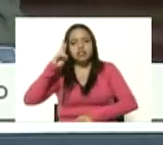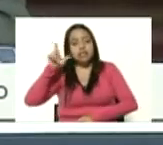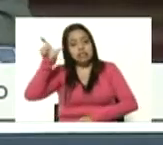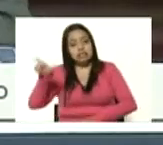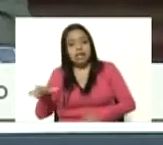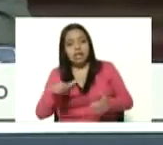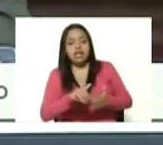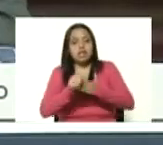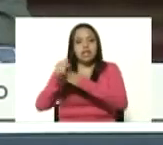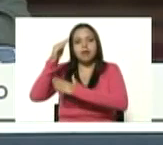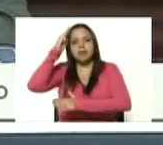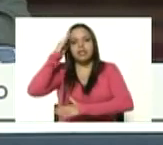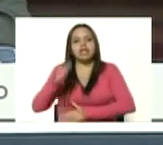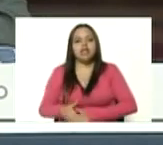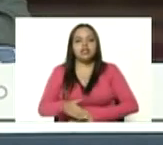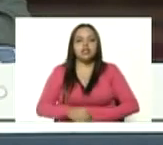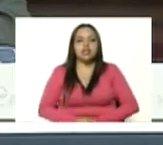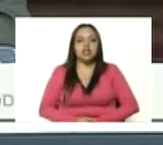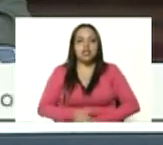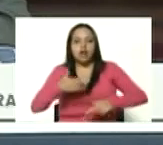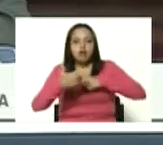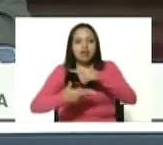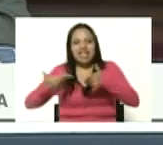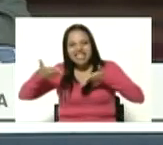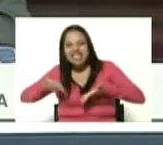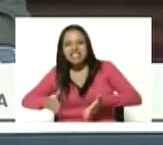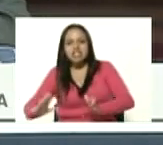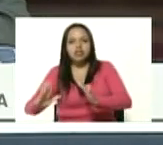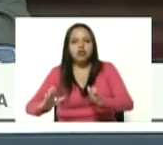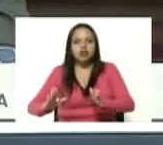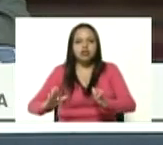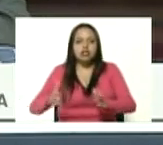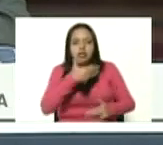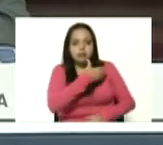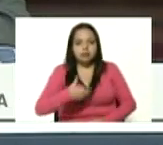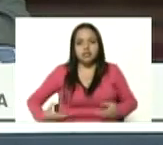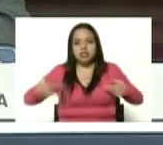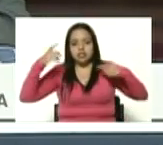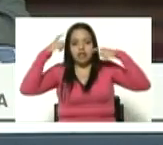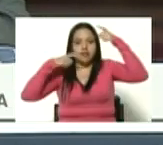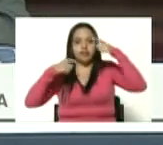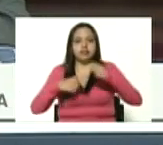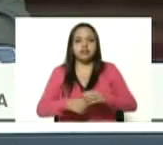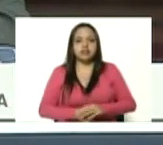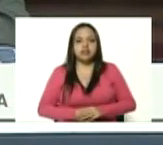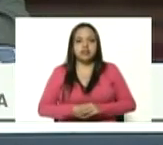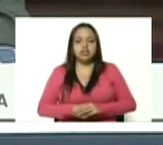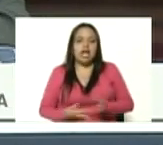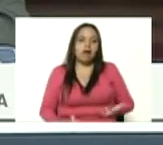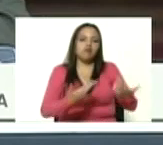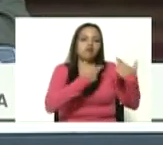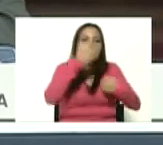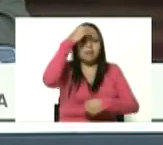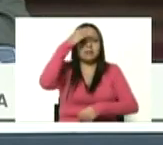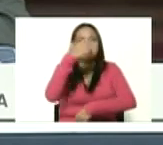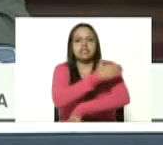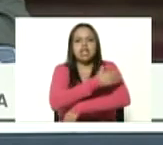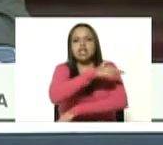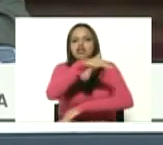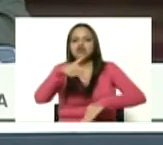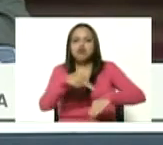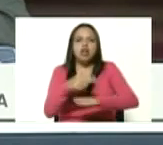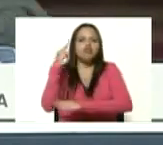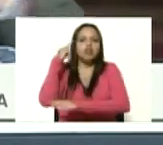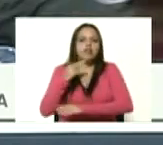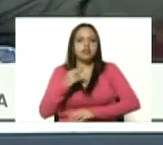gran líder militar revolucionario hijo de nuestro comandante Chávez comandante de la milicia nacional bolivariana el mayor